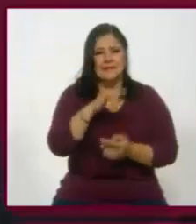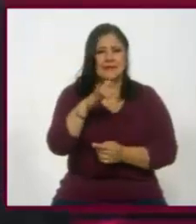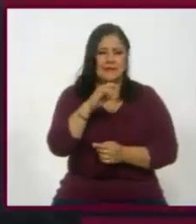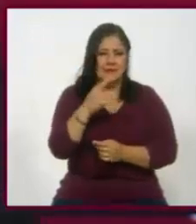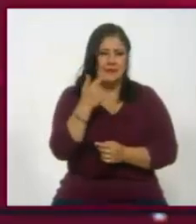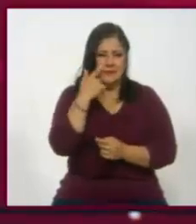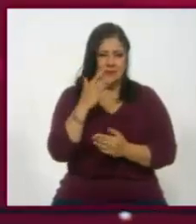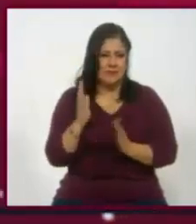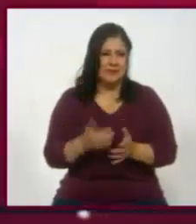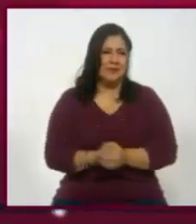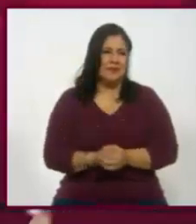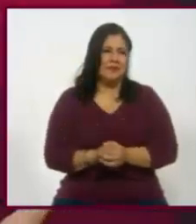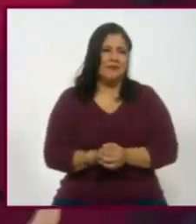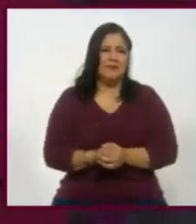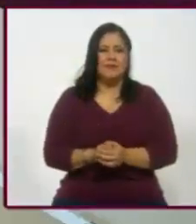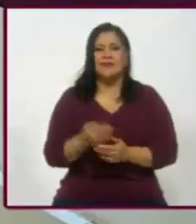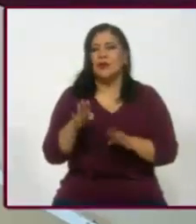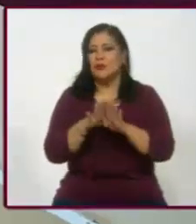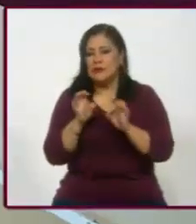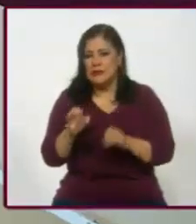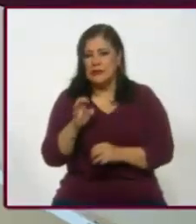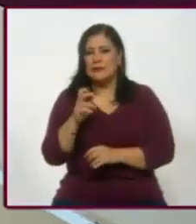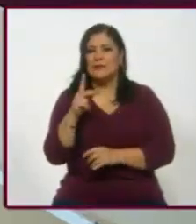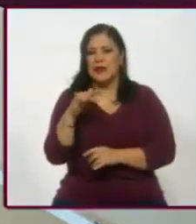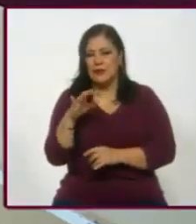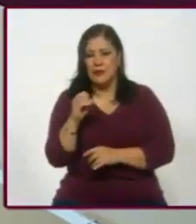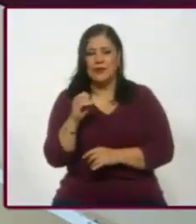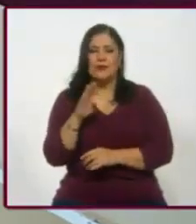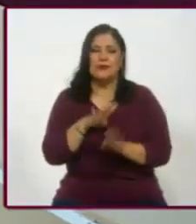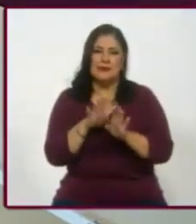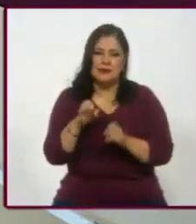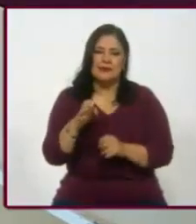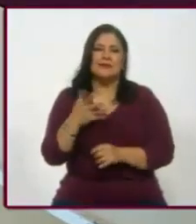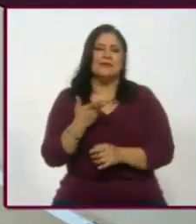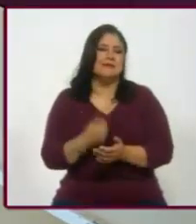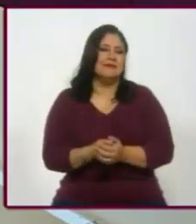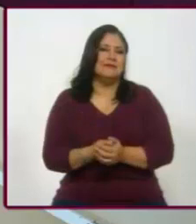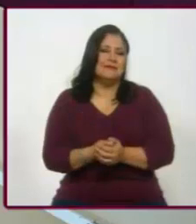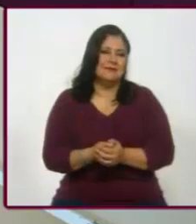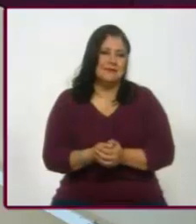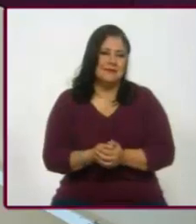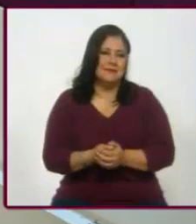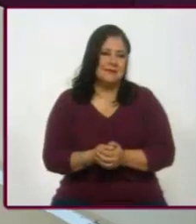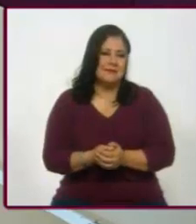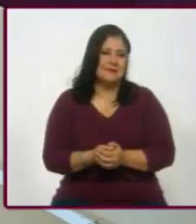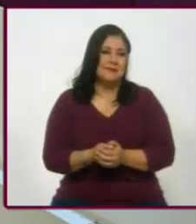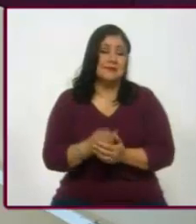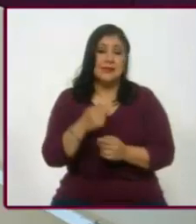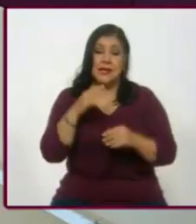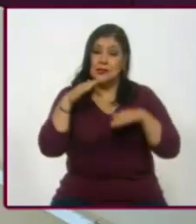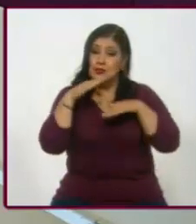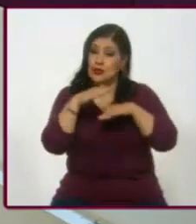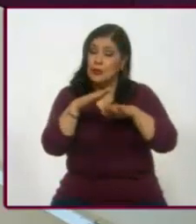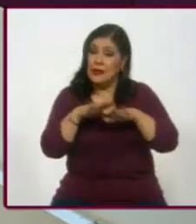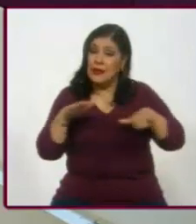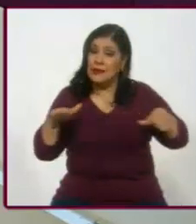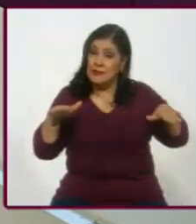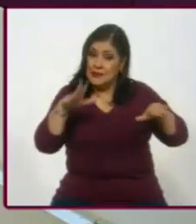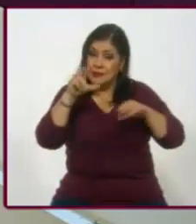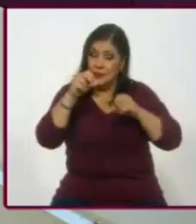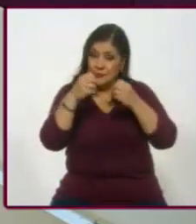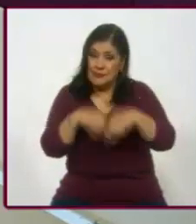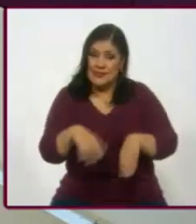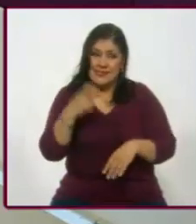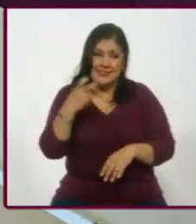Bueno, ya, señor Paco Bondis, ¿cómo te va? ¿Cómo estás? ¿Cómo estás? Muy bien, gracias. Le decía, es sobre el aeropuerto, ¿eh? No se la pierdan la